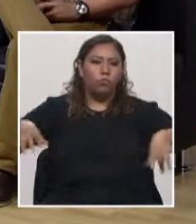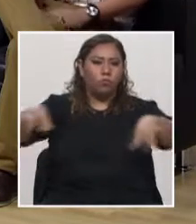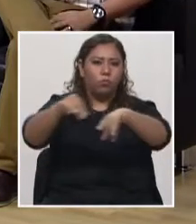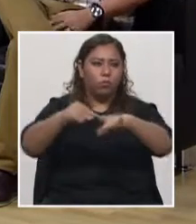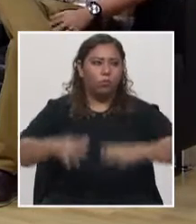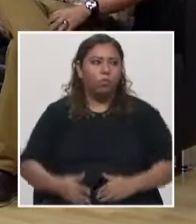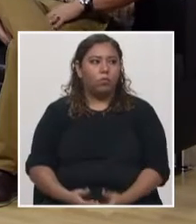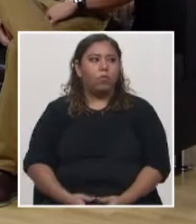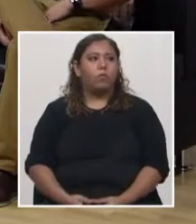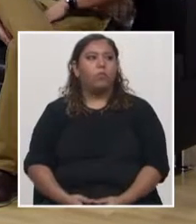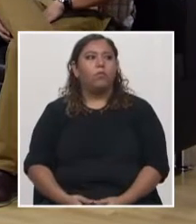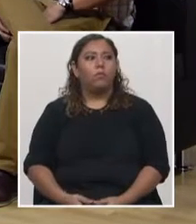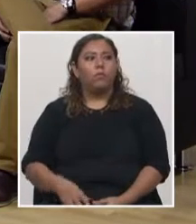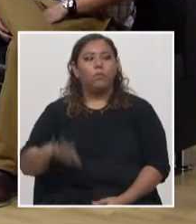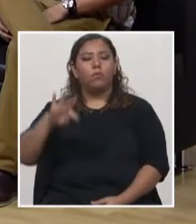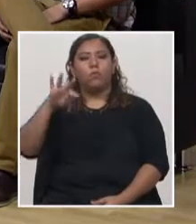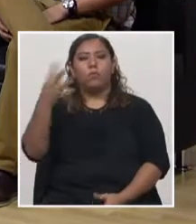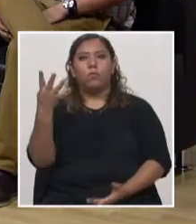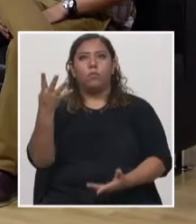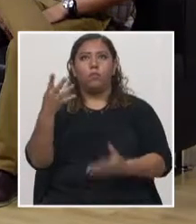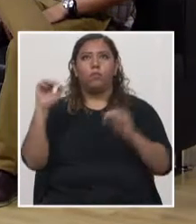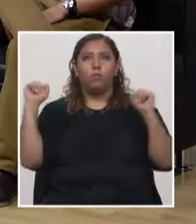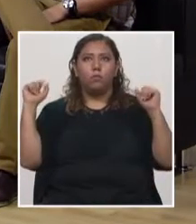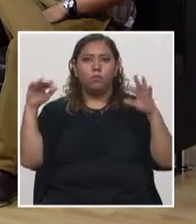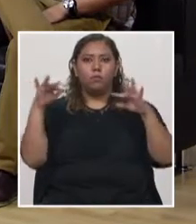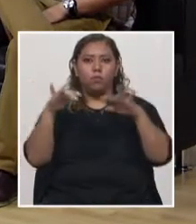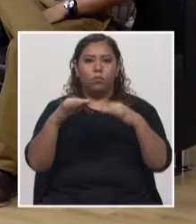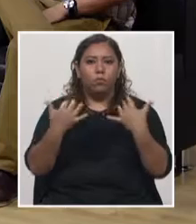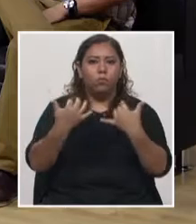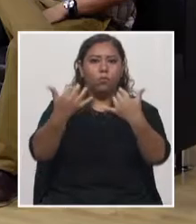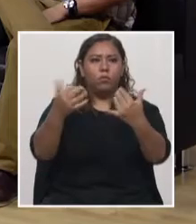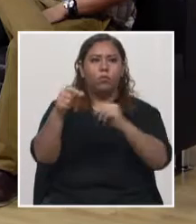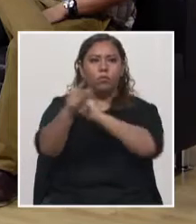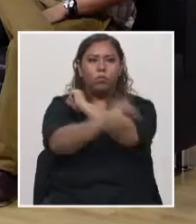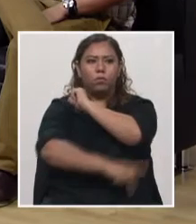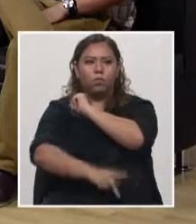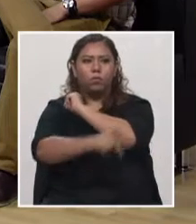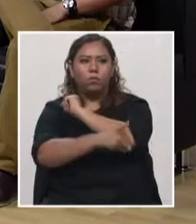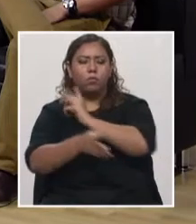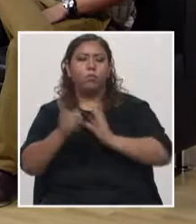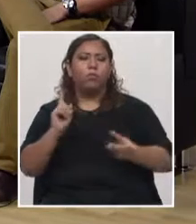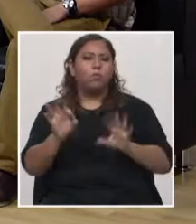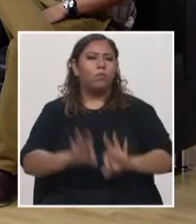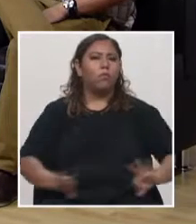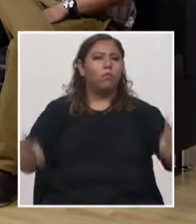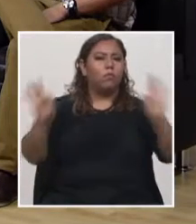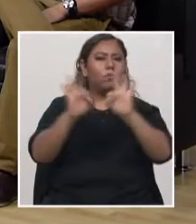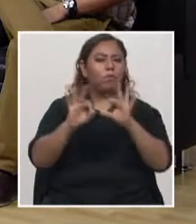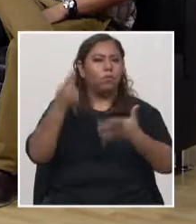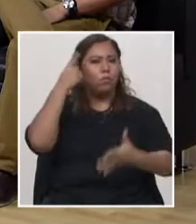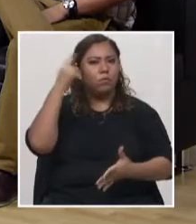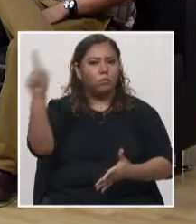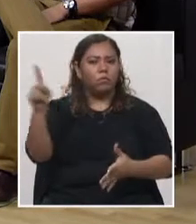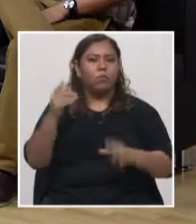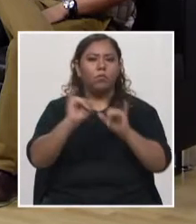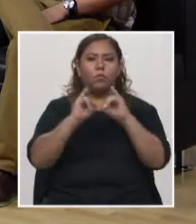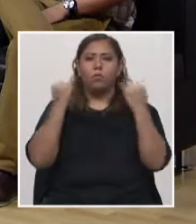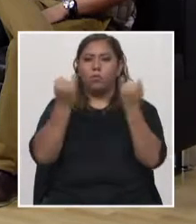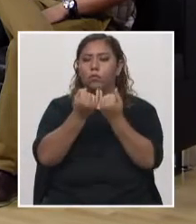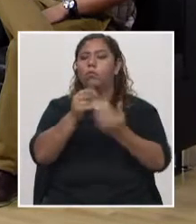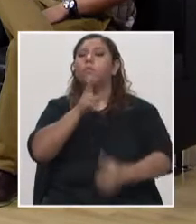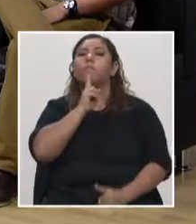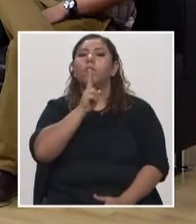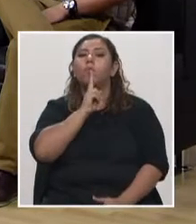desarrollando en el país, la importancia que tiene para el Instituto Nacional de, Instituto